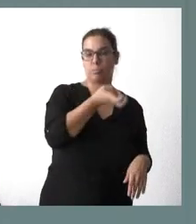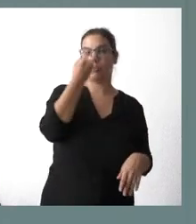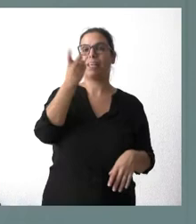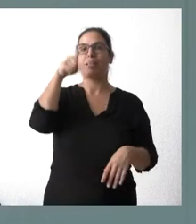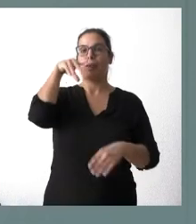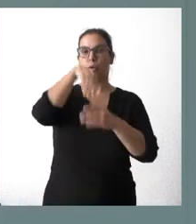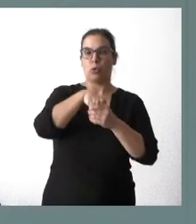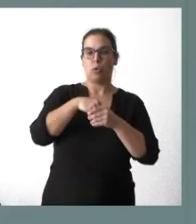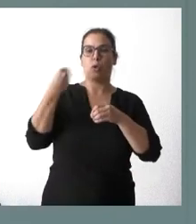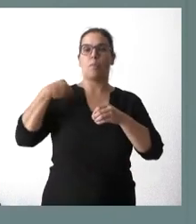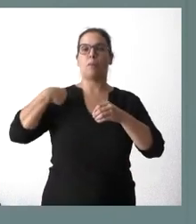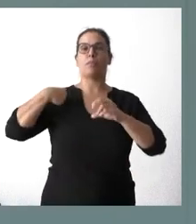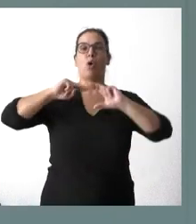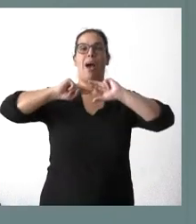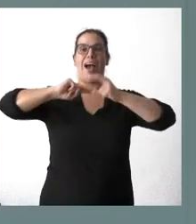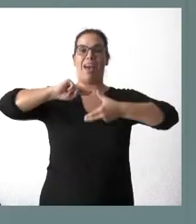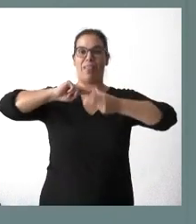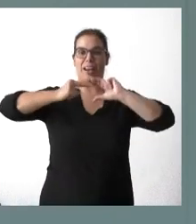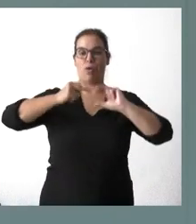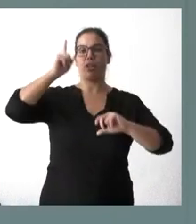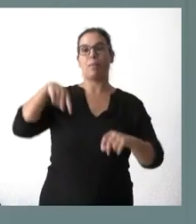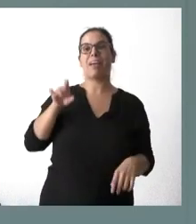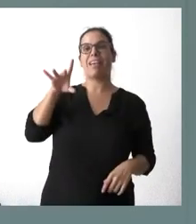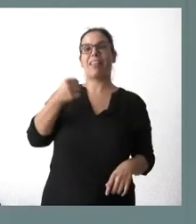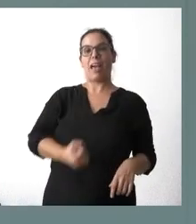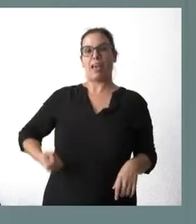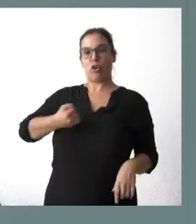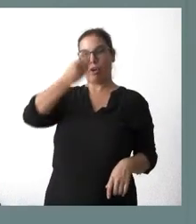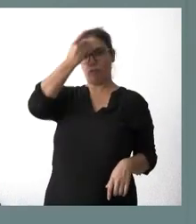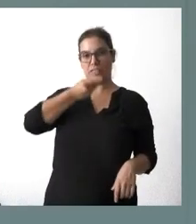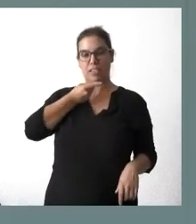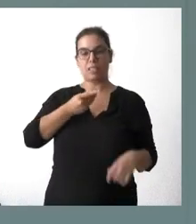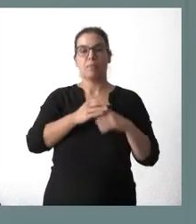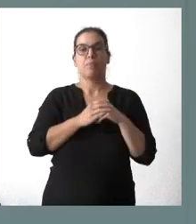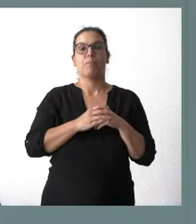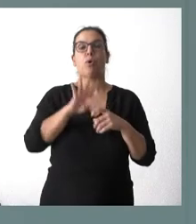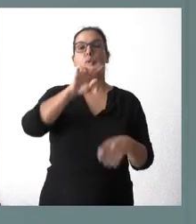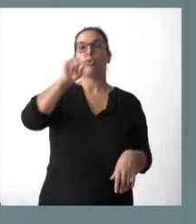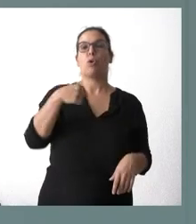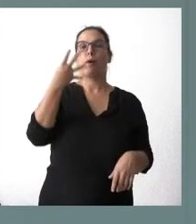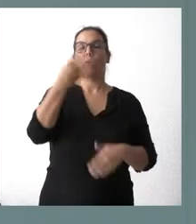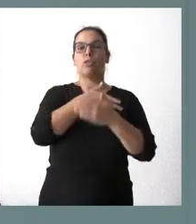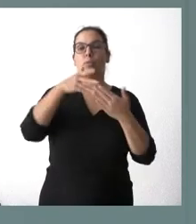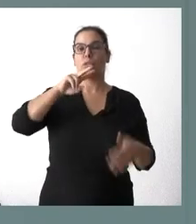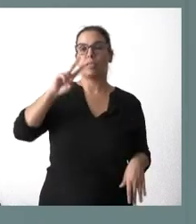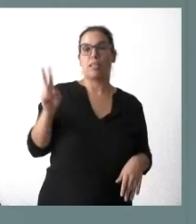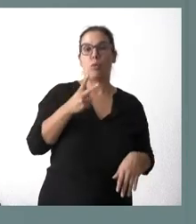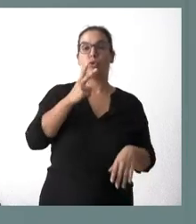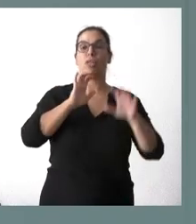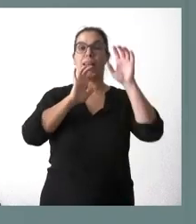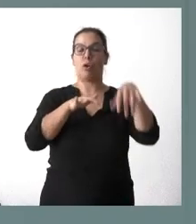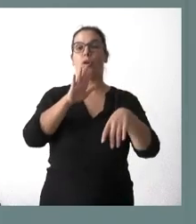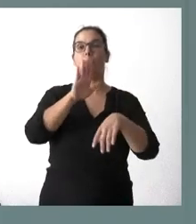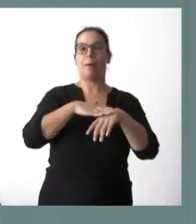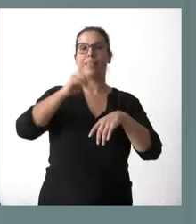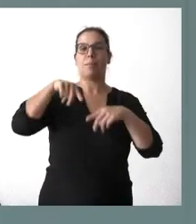acelerador lineal y 15 ecógrafos digitales. 4,4 millones de euros en León para un